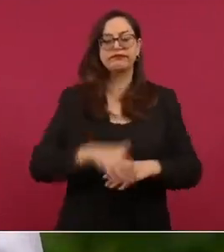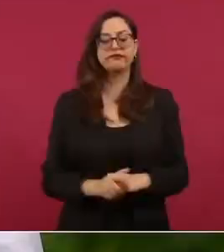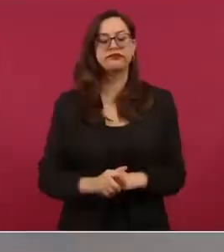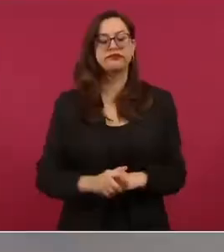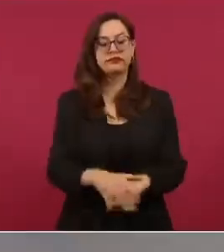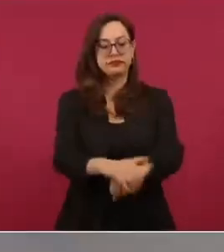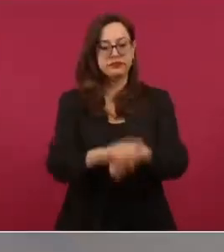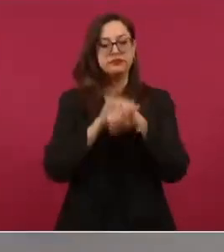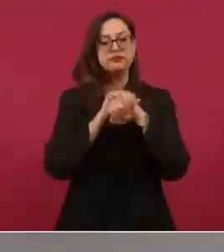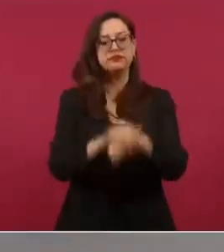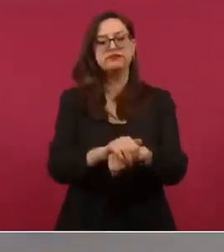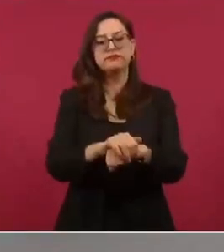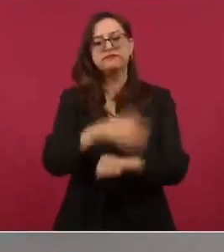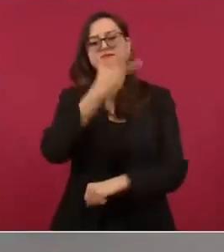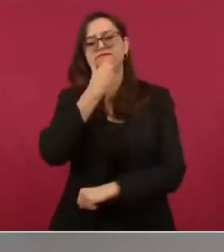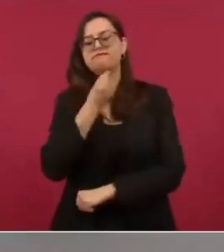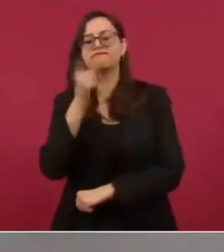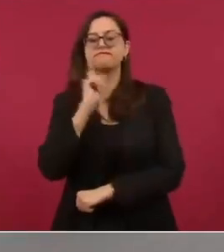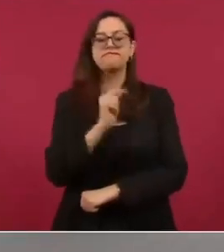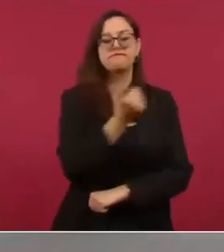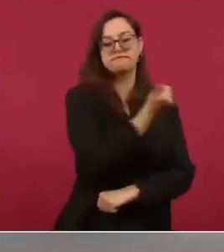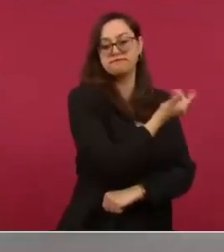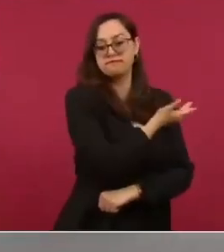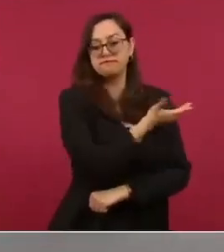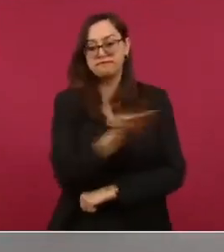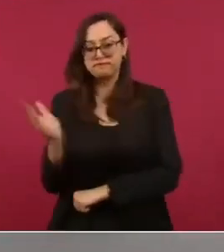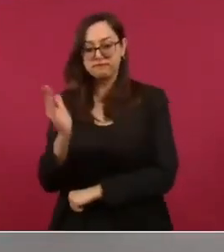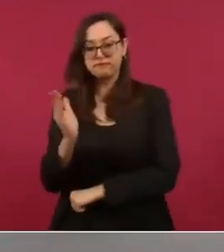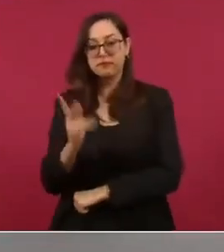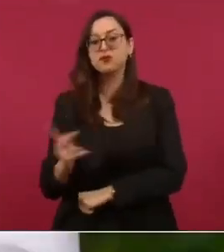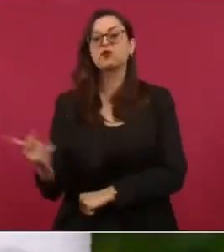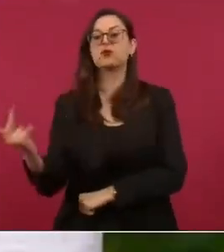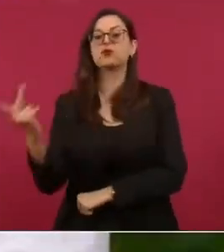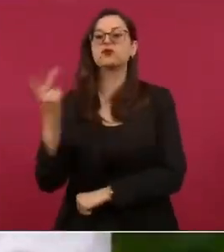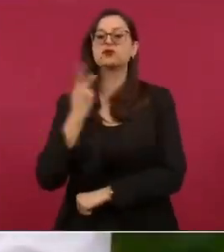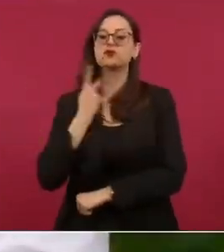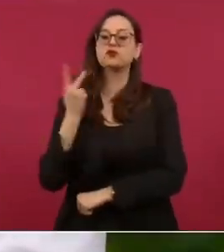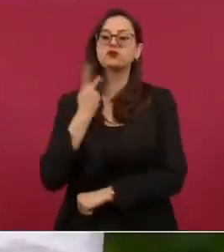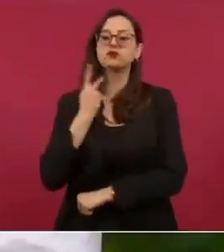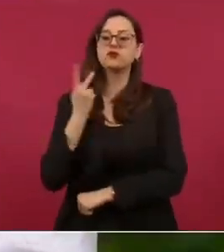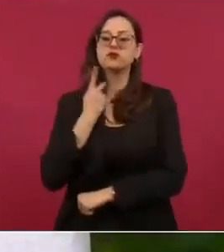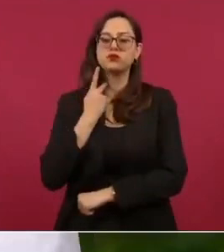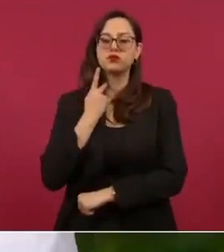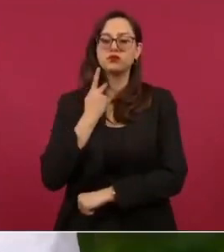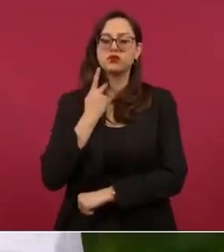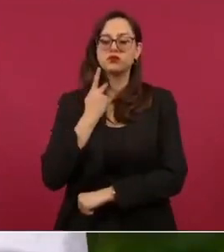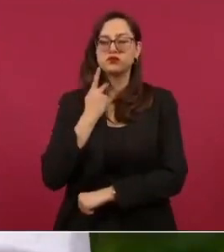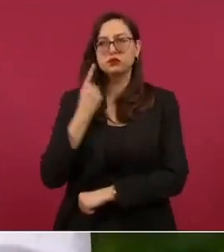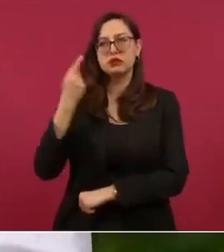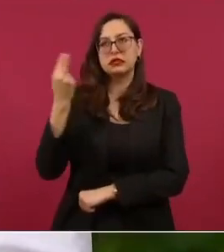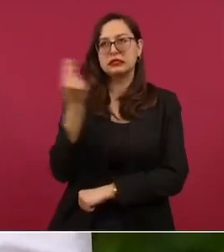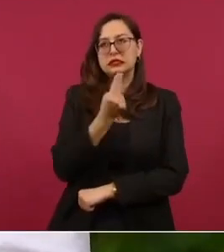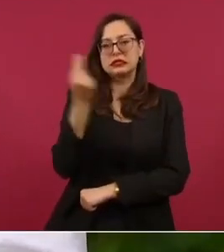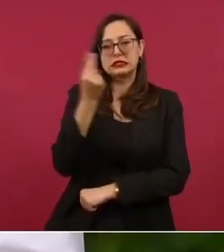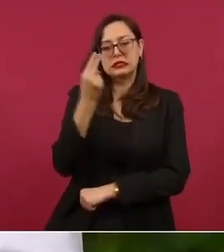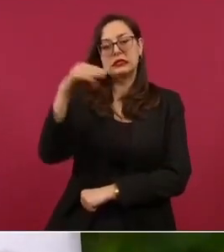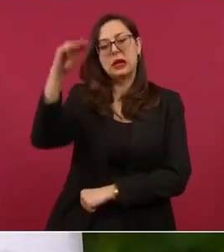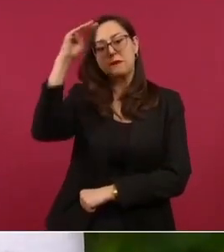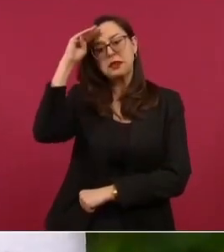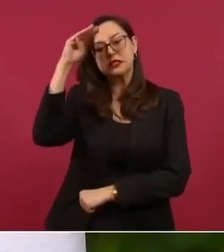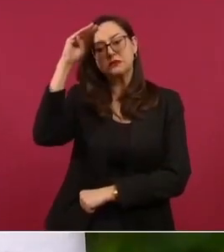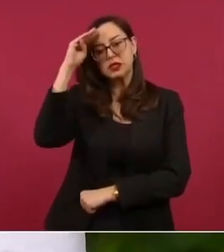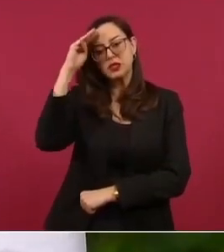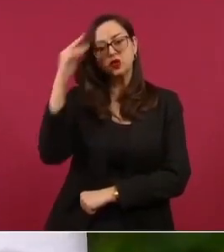amigos la política es entre otras cosas pensamiento y